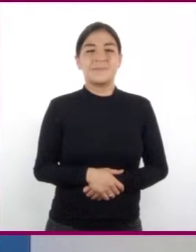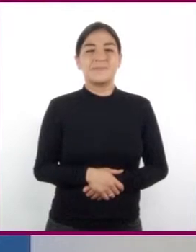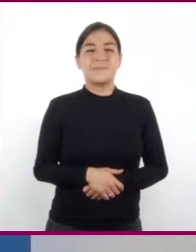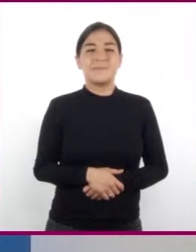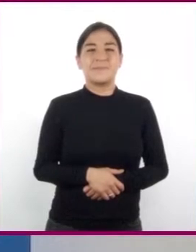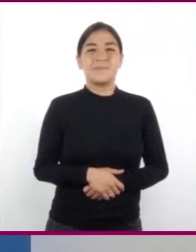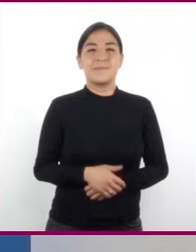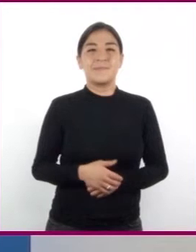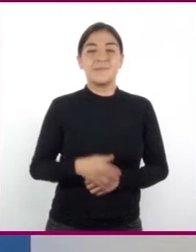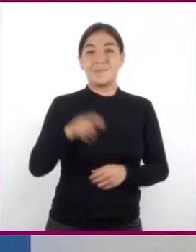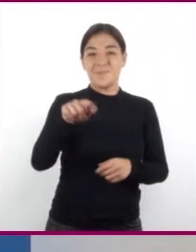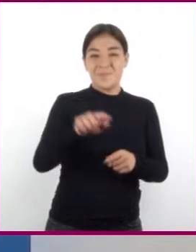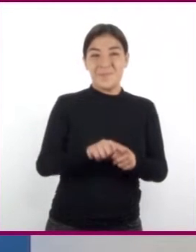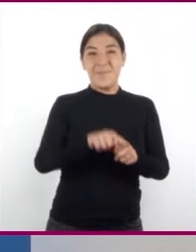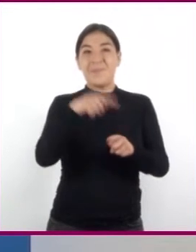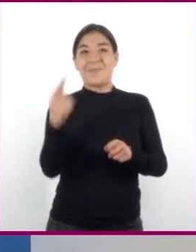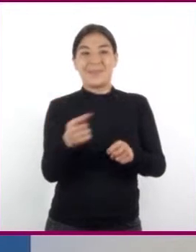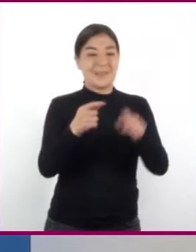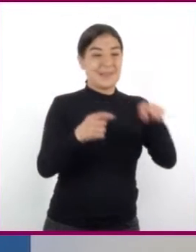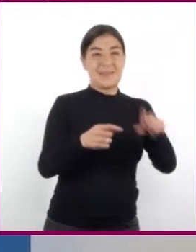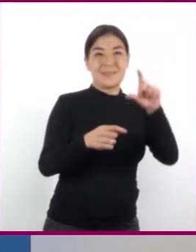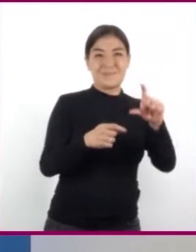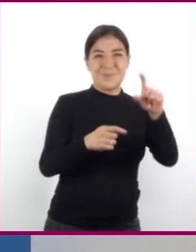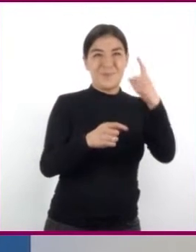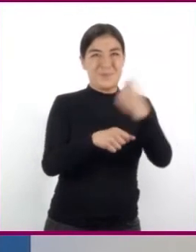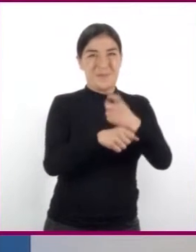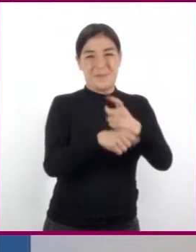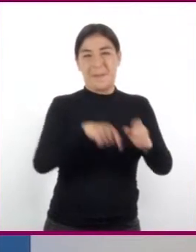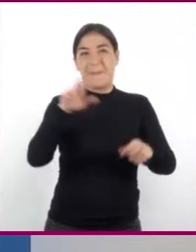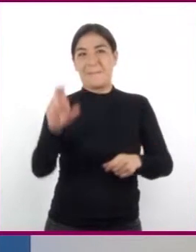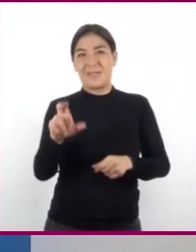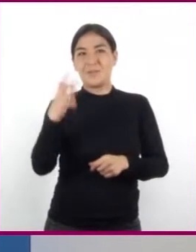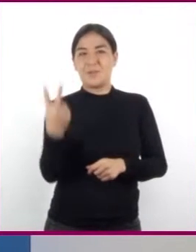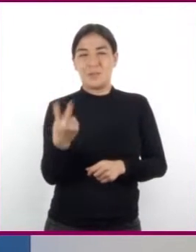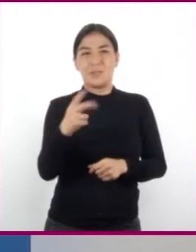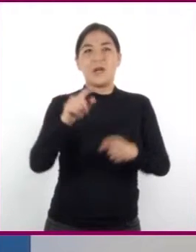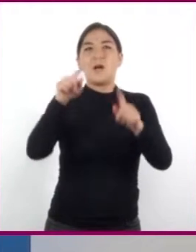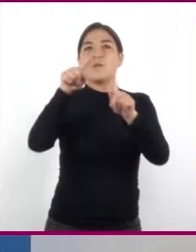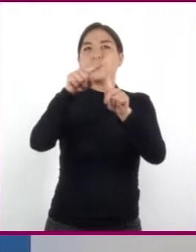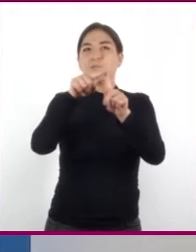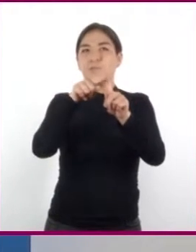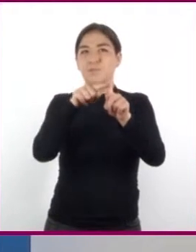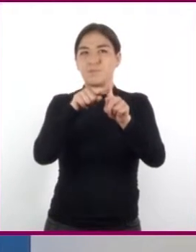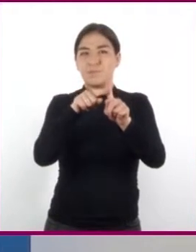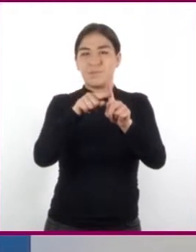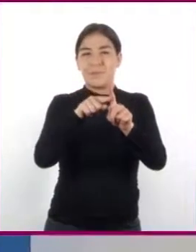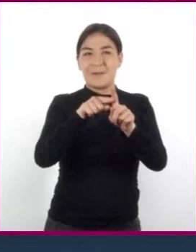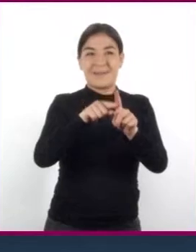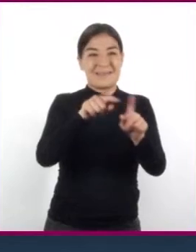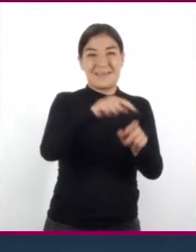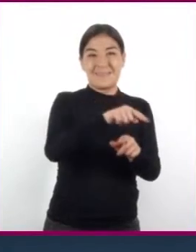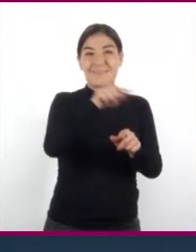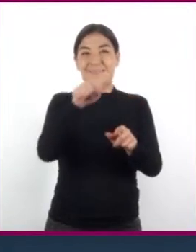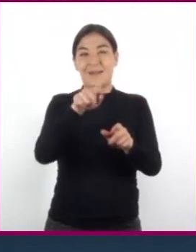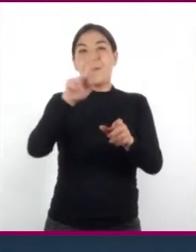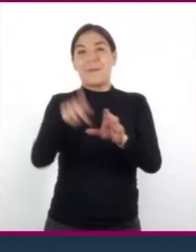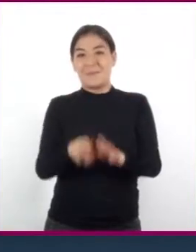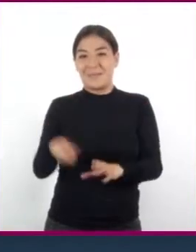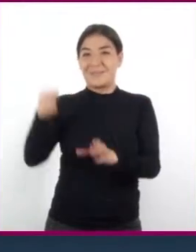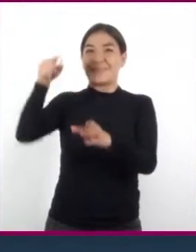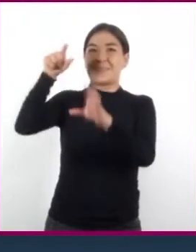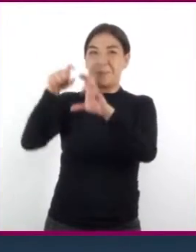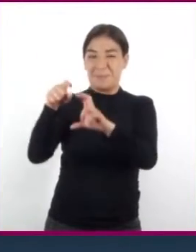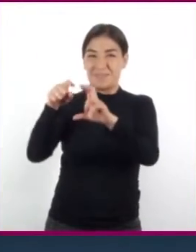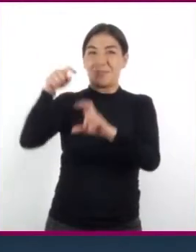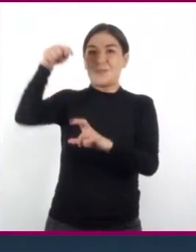En cuanto pasé el termómetro del vaso uno al vaso dos, bajó la temperatura. Pero ya que lo volví a meter dentro